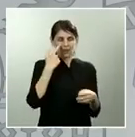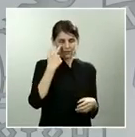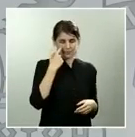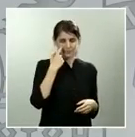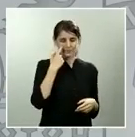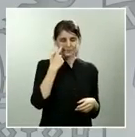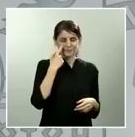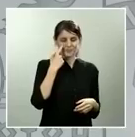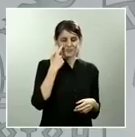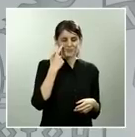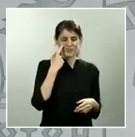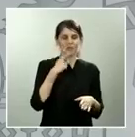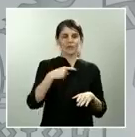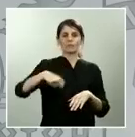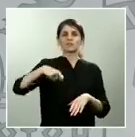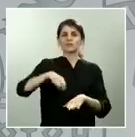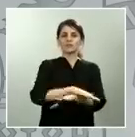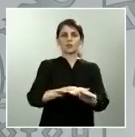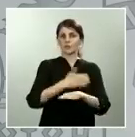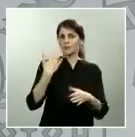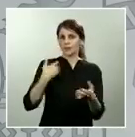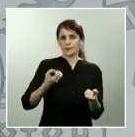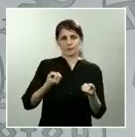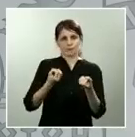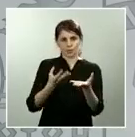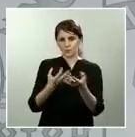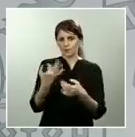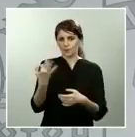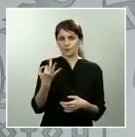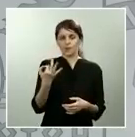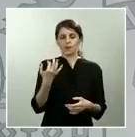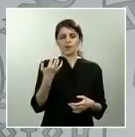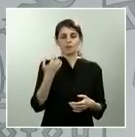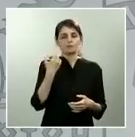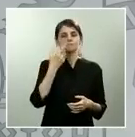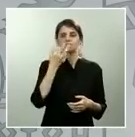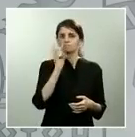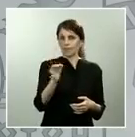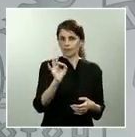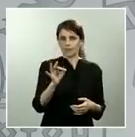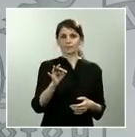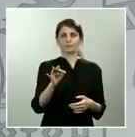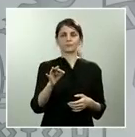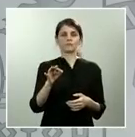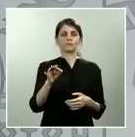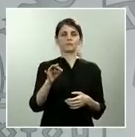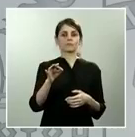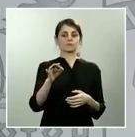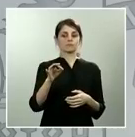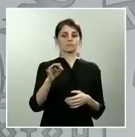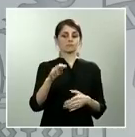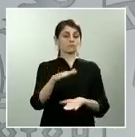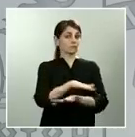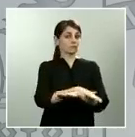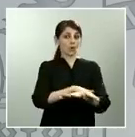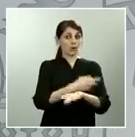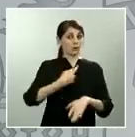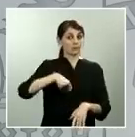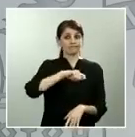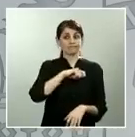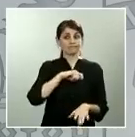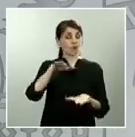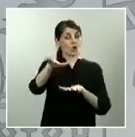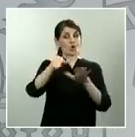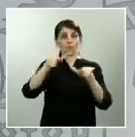que ha mantenido, es que efectivamente esta convocatoria impulsada por el Gobierno de España para que en nuestro país se produzca